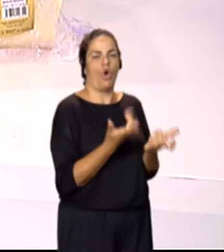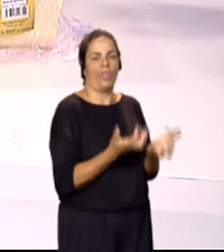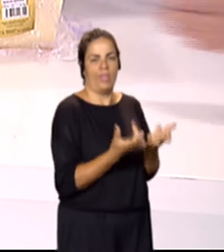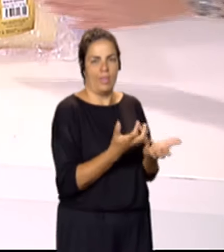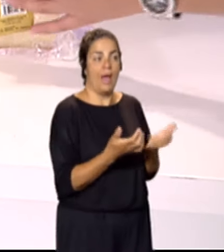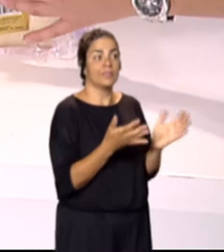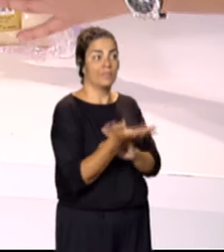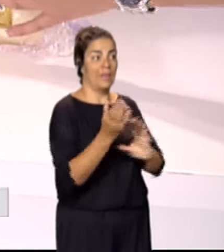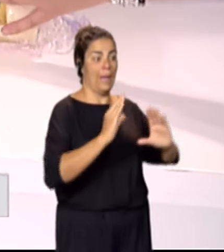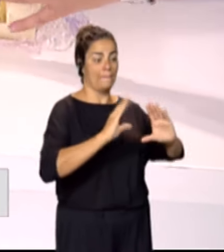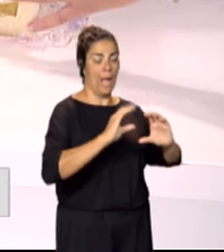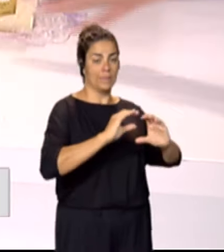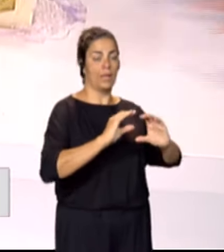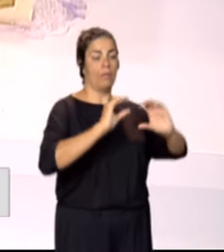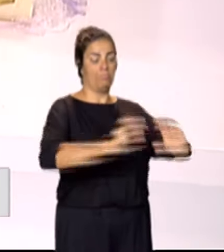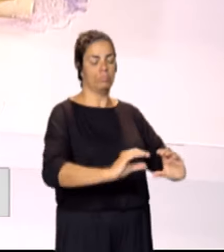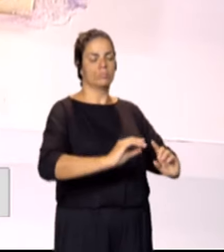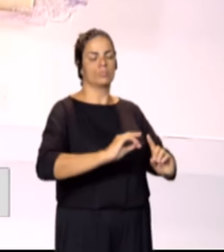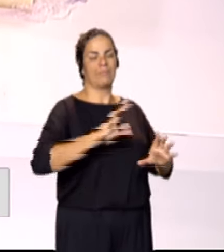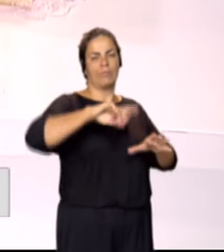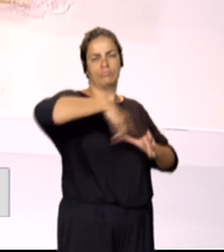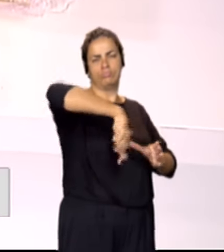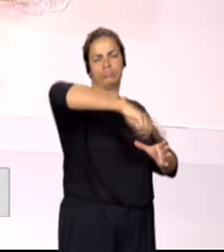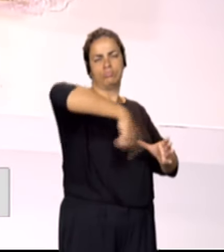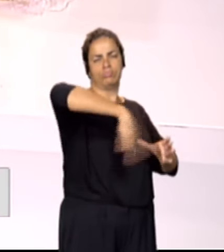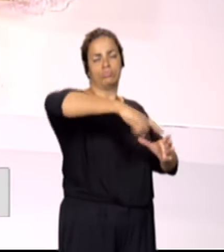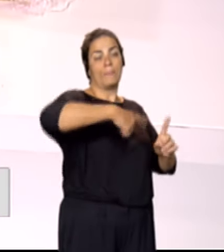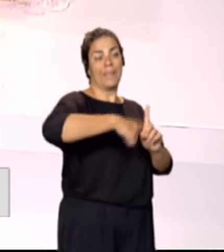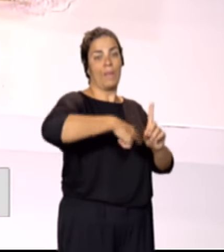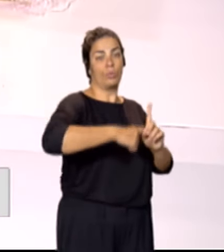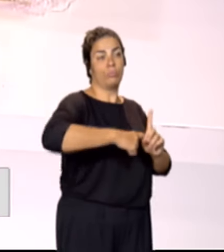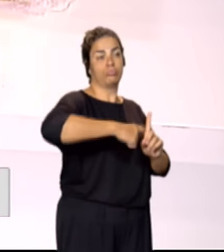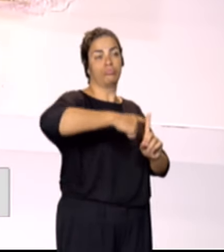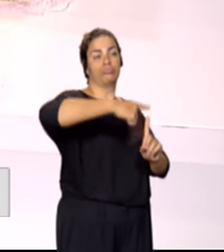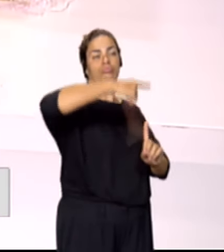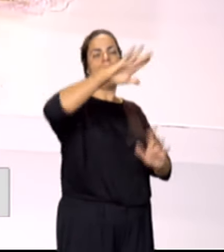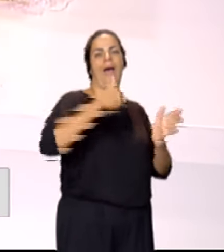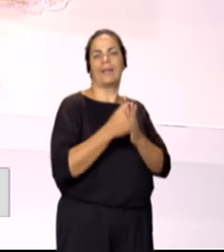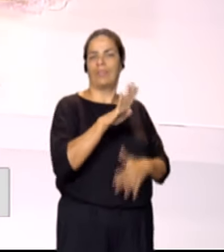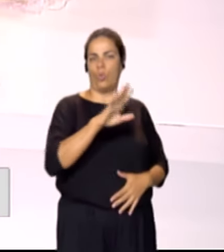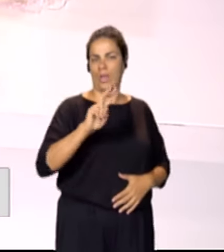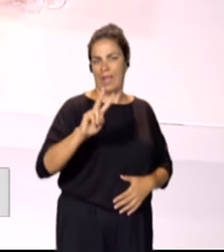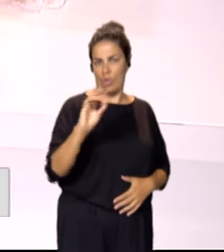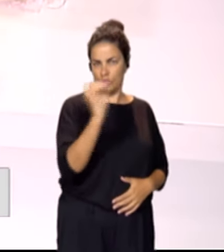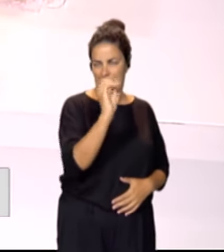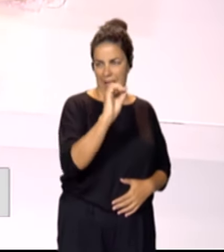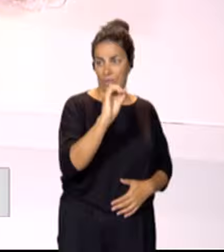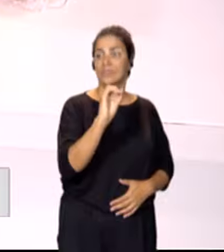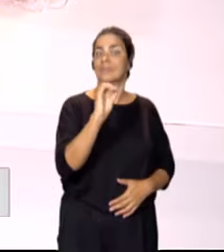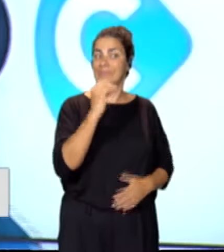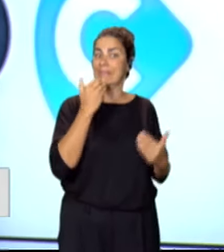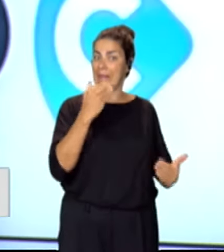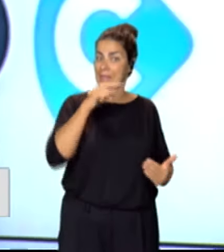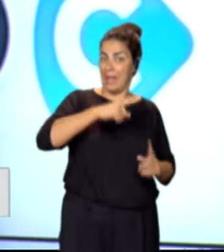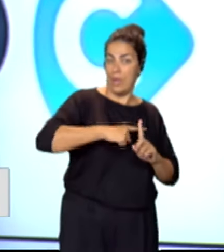pasta la llevamos a una temperatura durante el batido de 52 grados. Eso es lo que permite y lo que hace que este queso